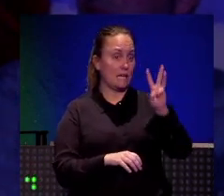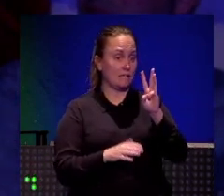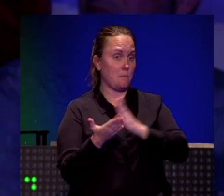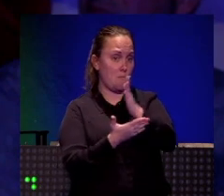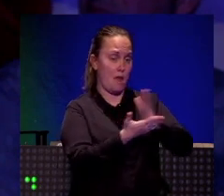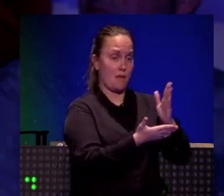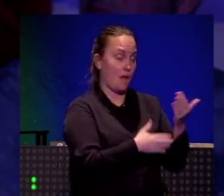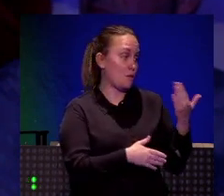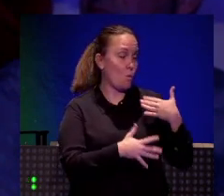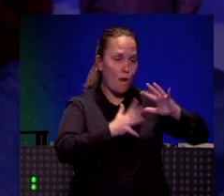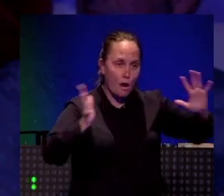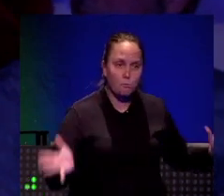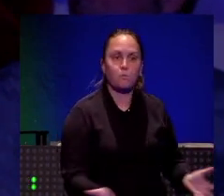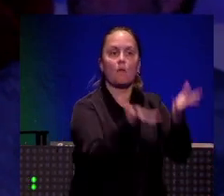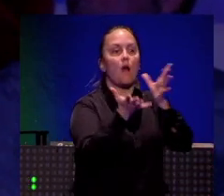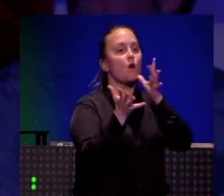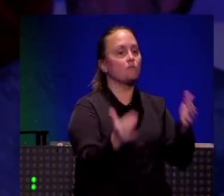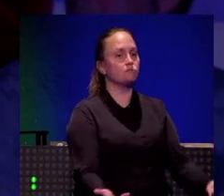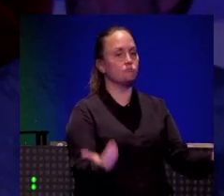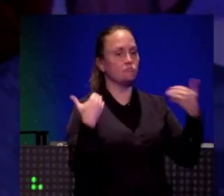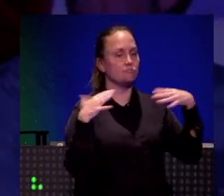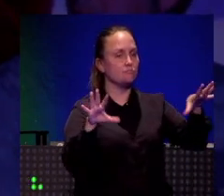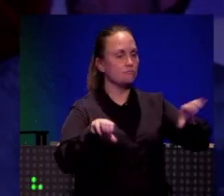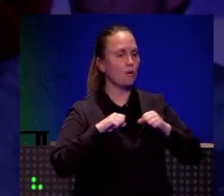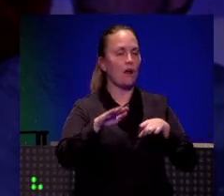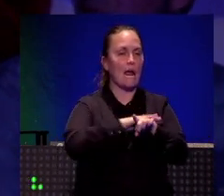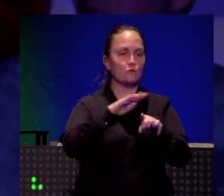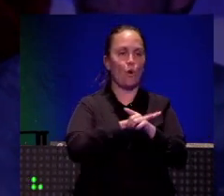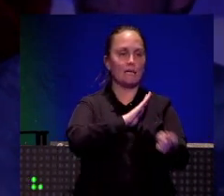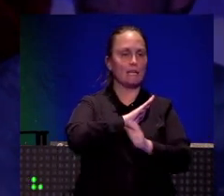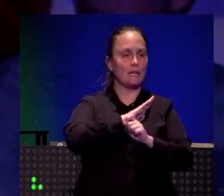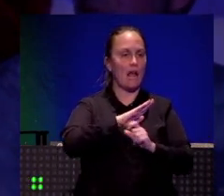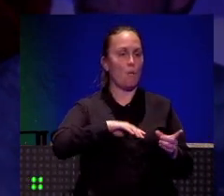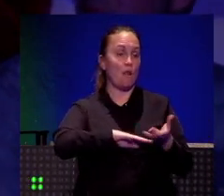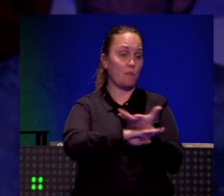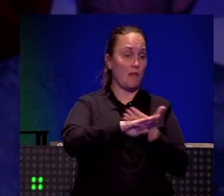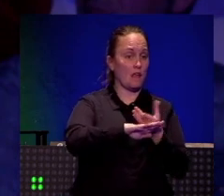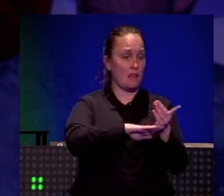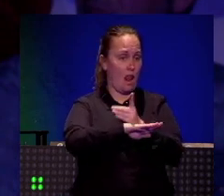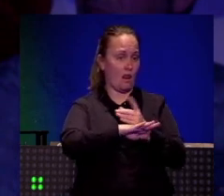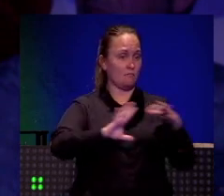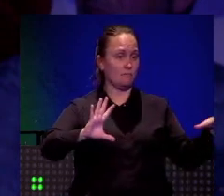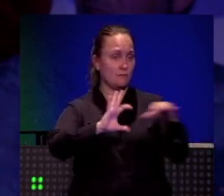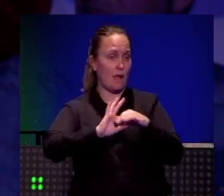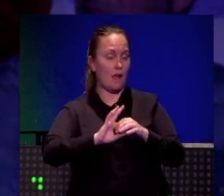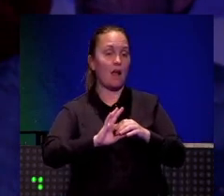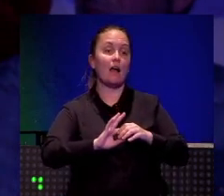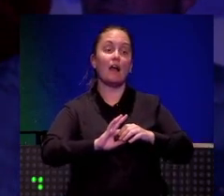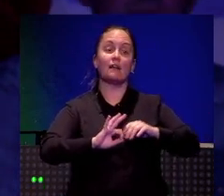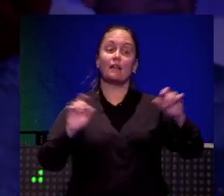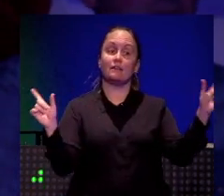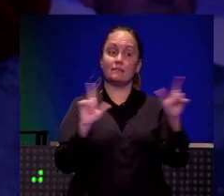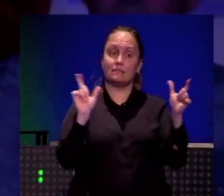y ahora lleva toda la gestión de estrategia digital de Antena 3 Noticias.